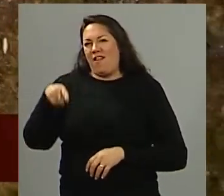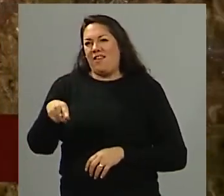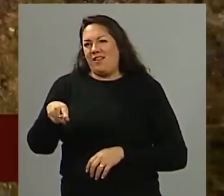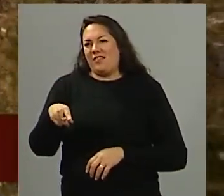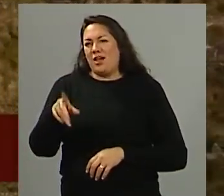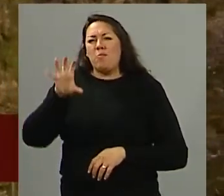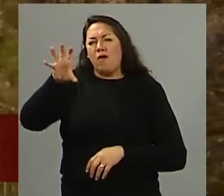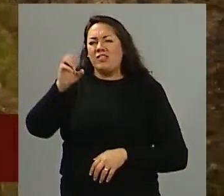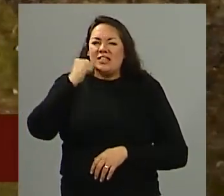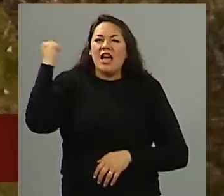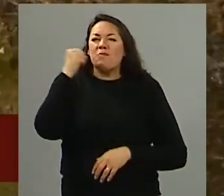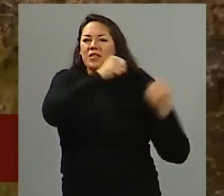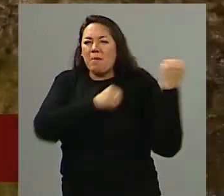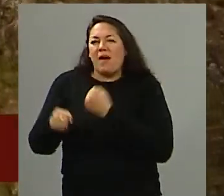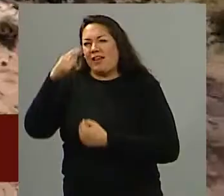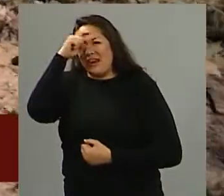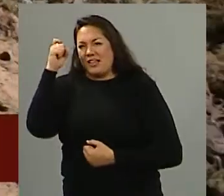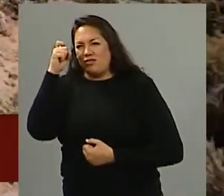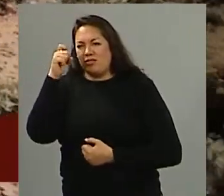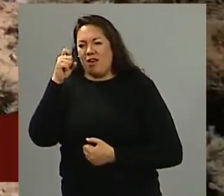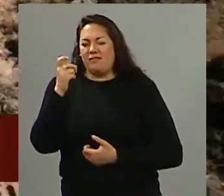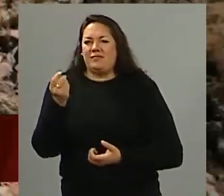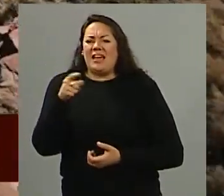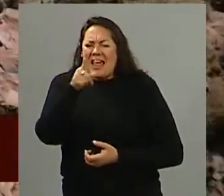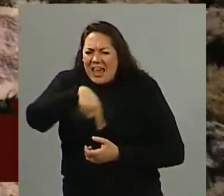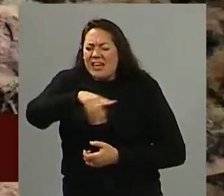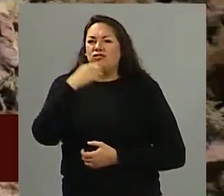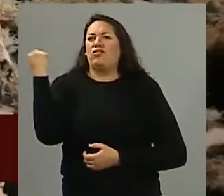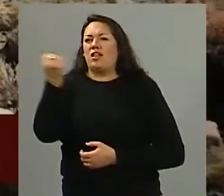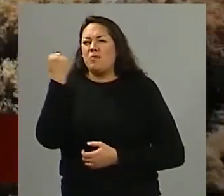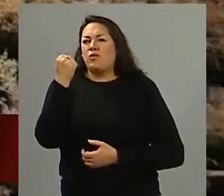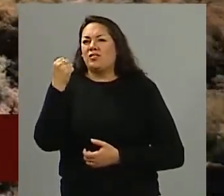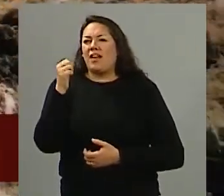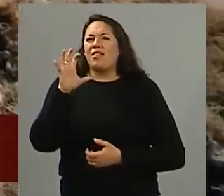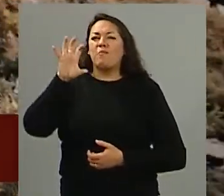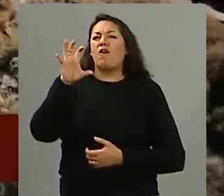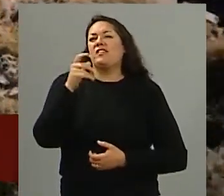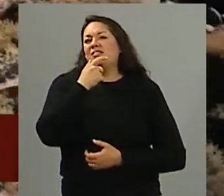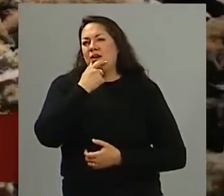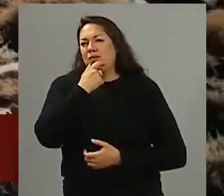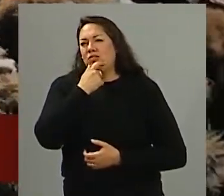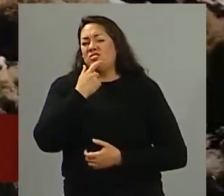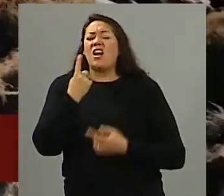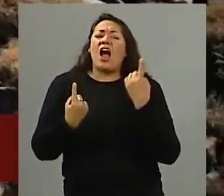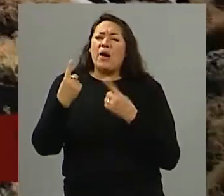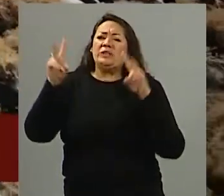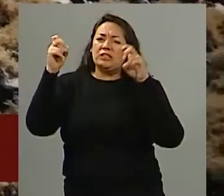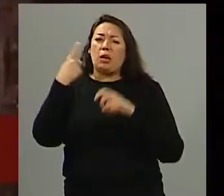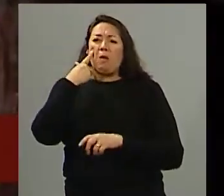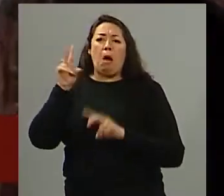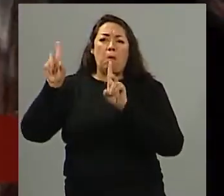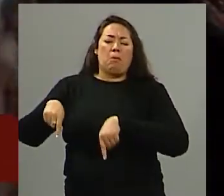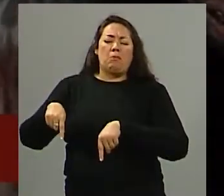como que se deja de poner el foco en esos temas que son sumamente importantes para la provincia El desconocimiento hoy día se legaba mucho el